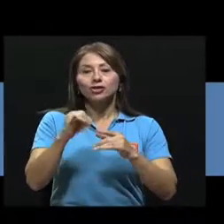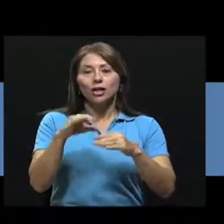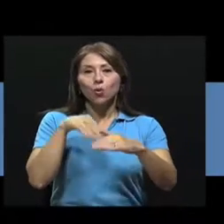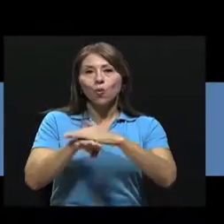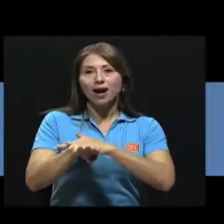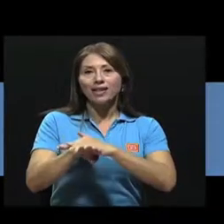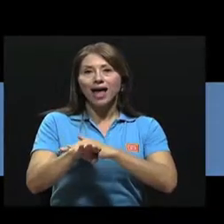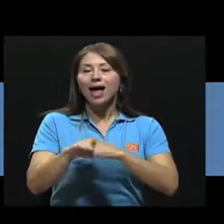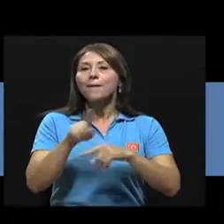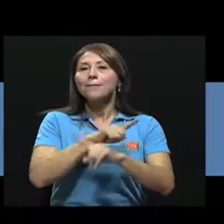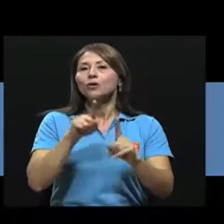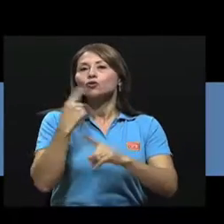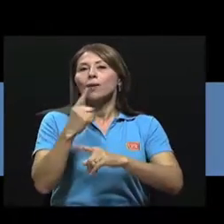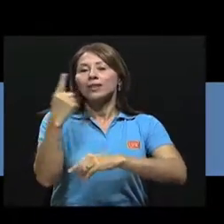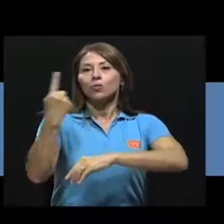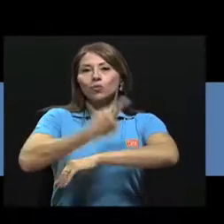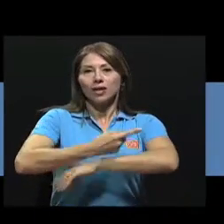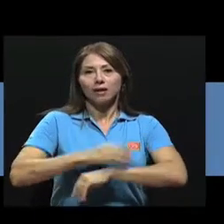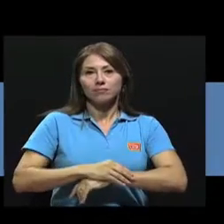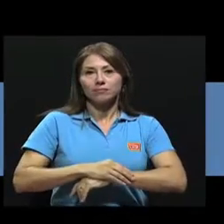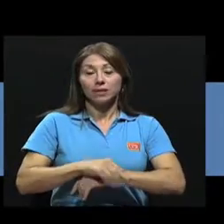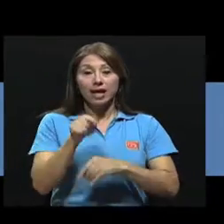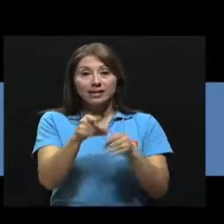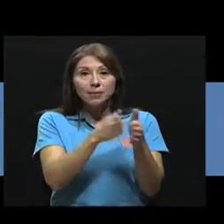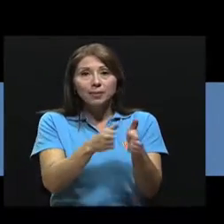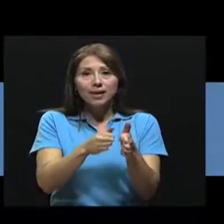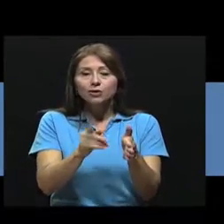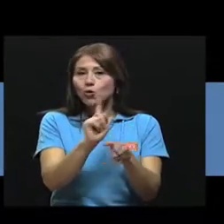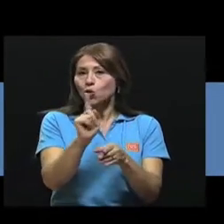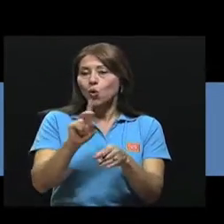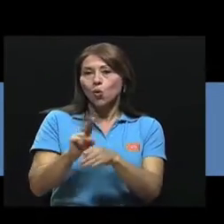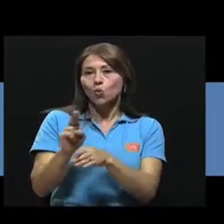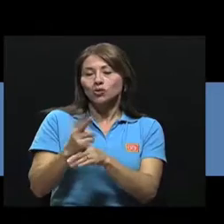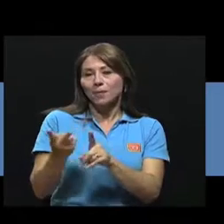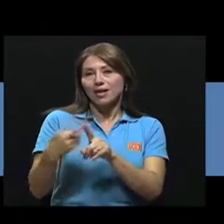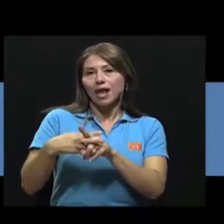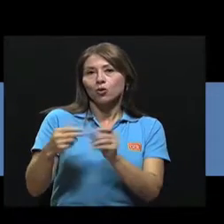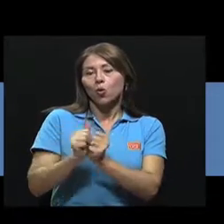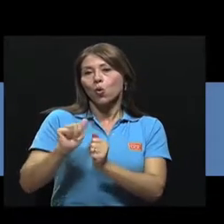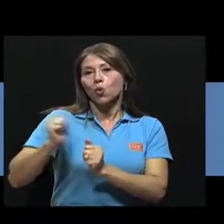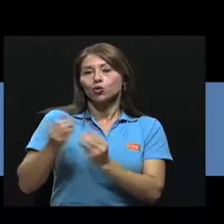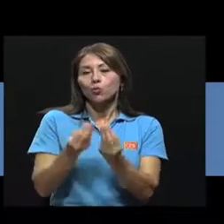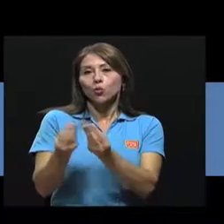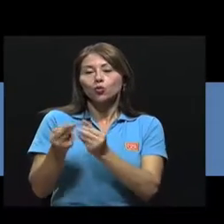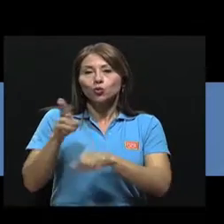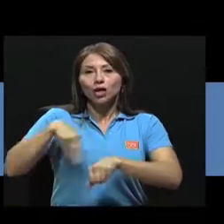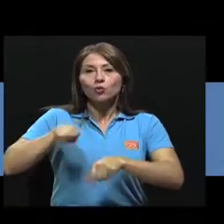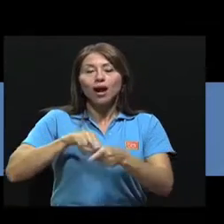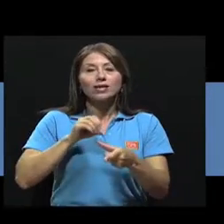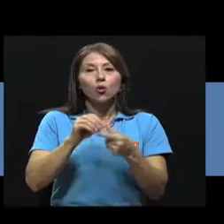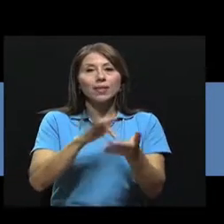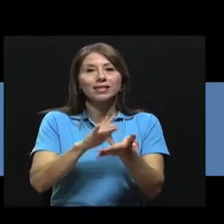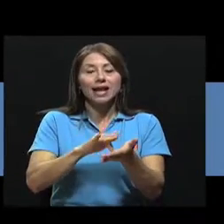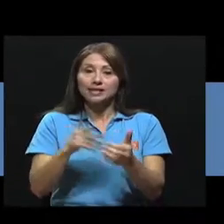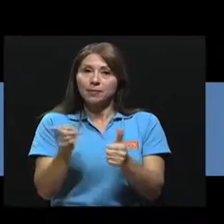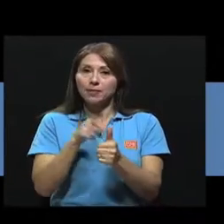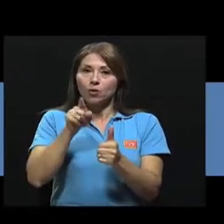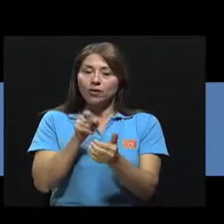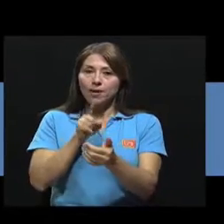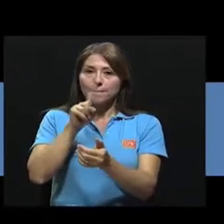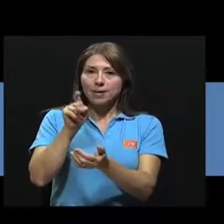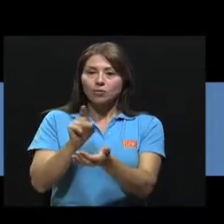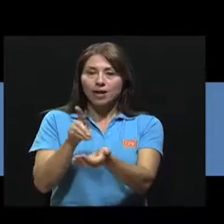otros productos naturales o medicamentos sin consultar al médico primero. Cuando las recetas sean para usar sobre la piel,